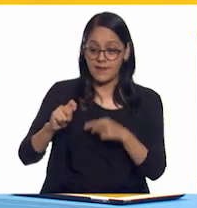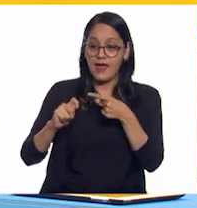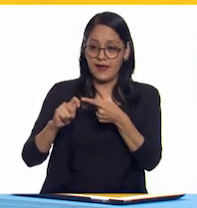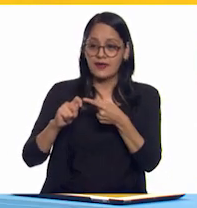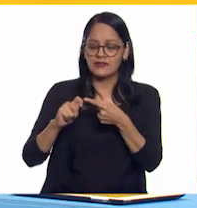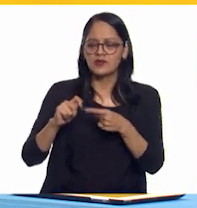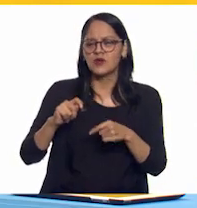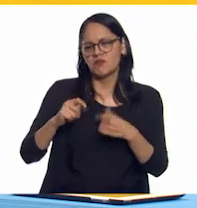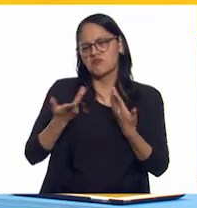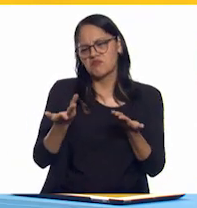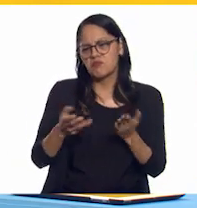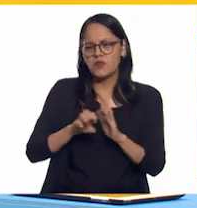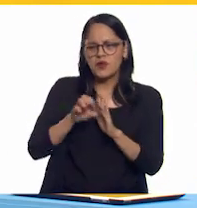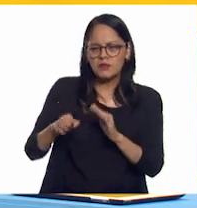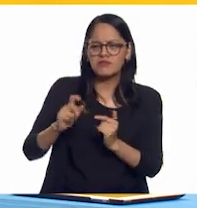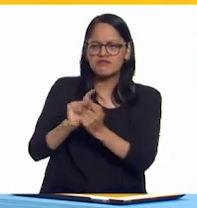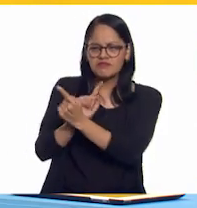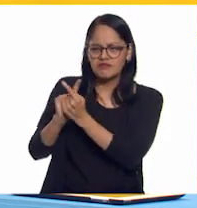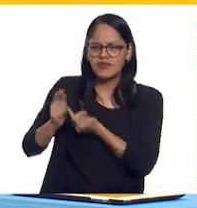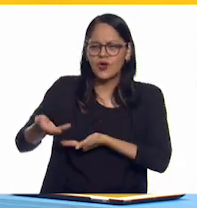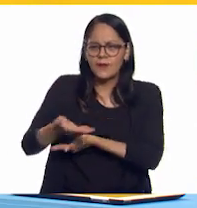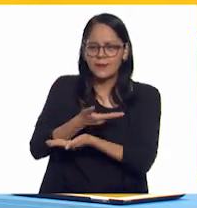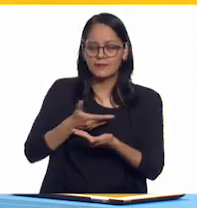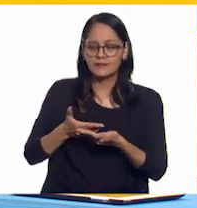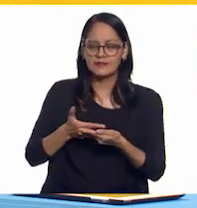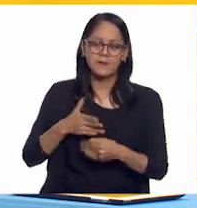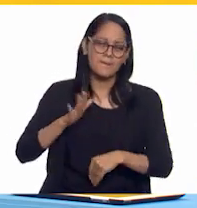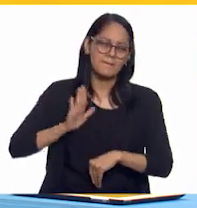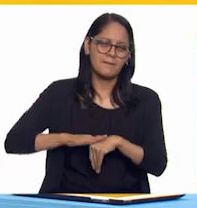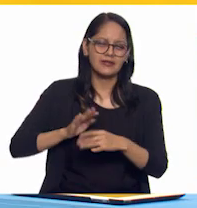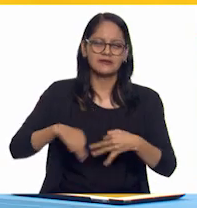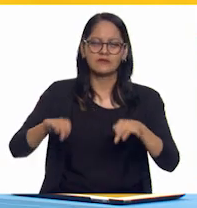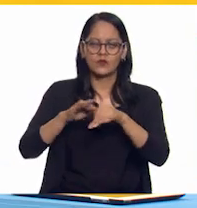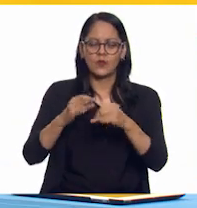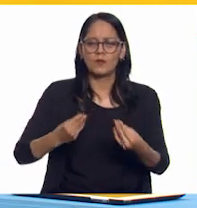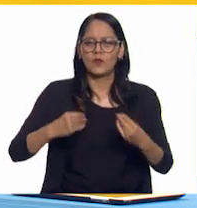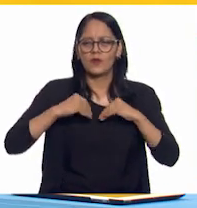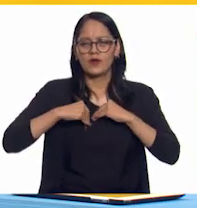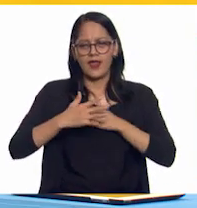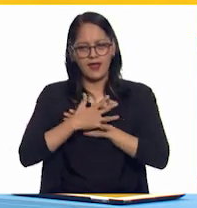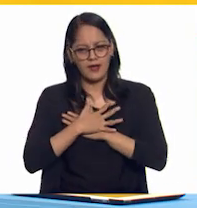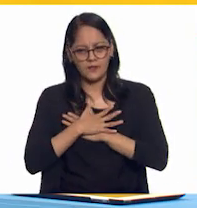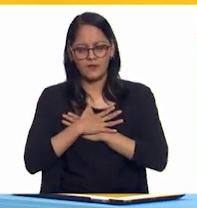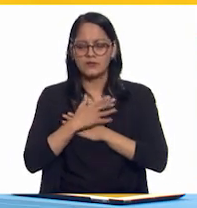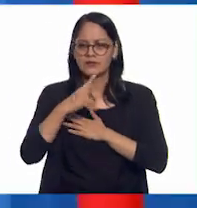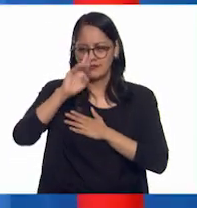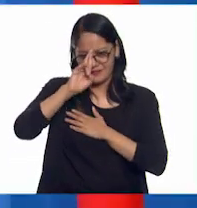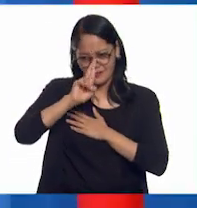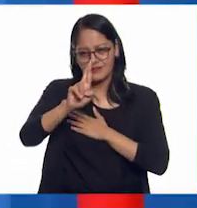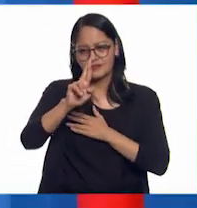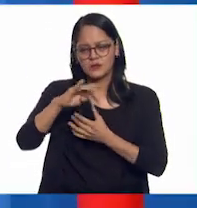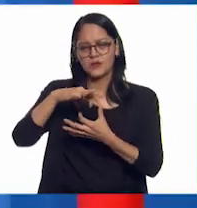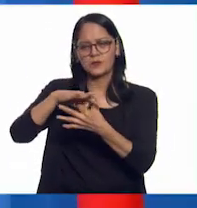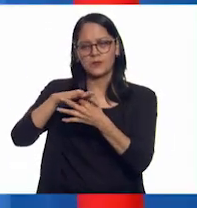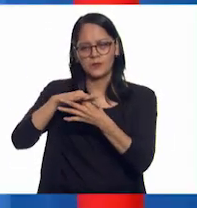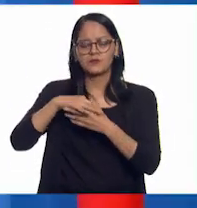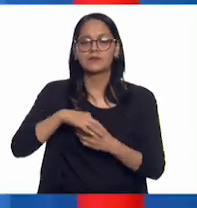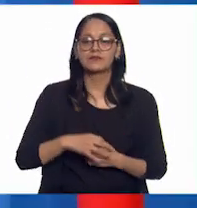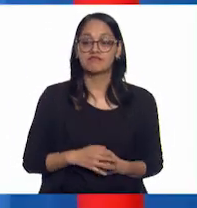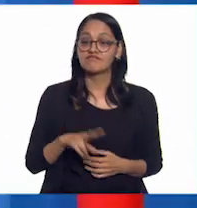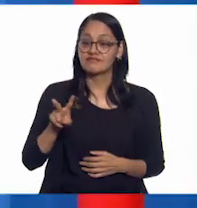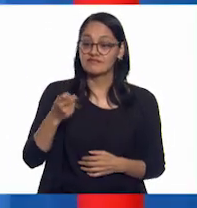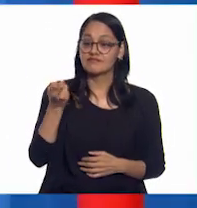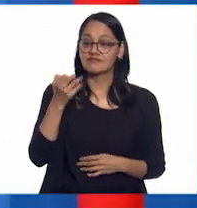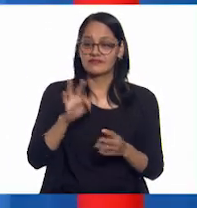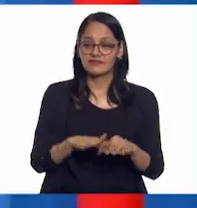manera de compartir con amigos y amigas, nos enseña a amar y a respetar a quienes nos rodean. Eso es muy, muy, muy importante,